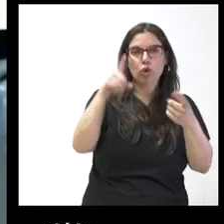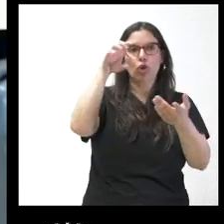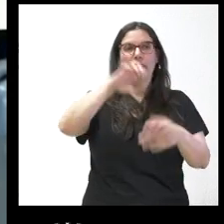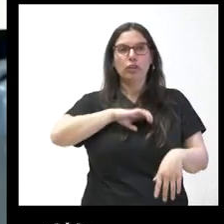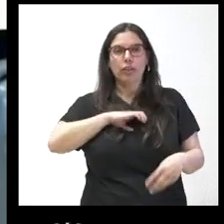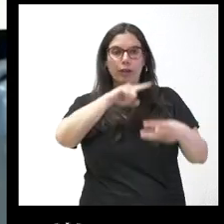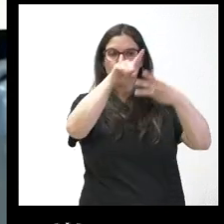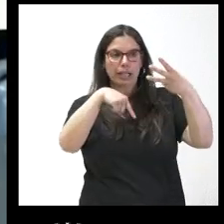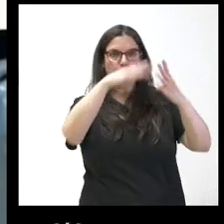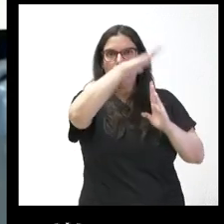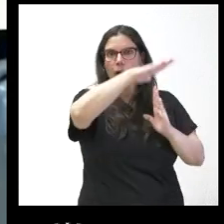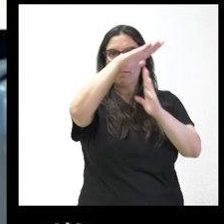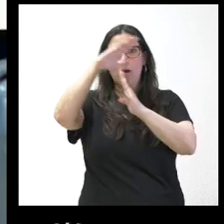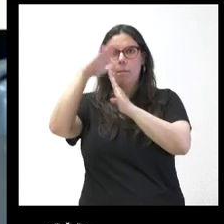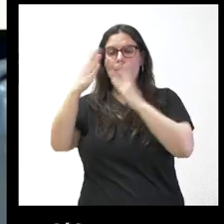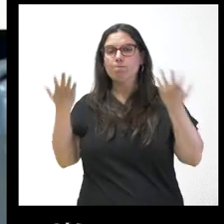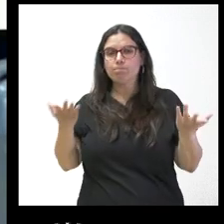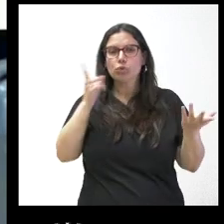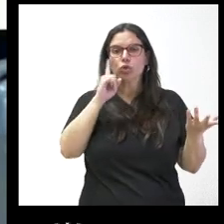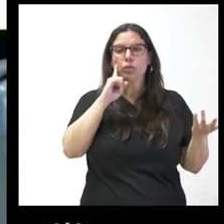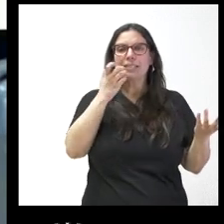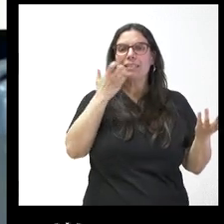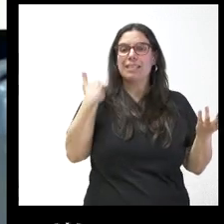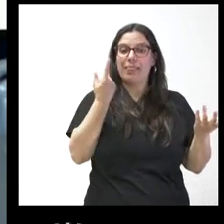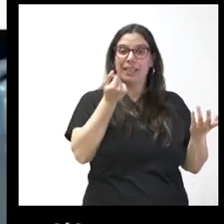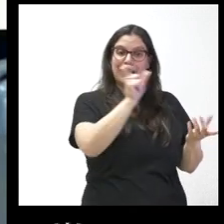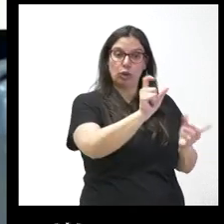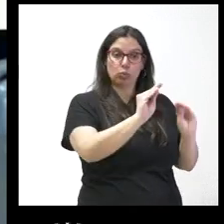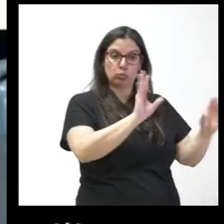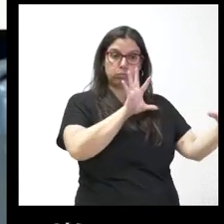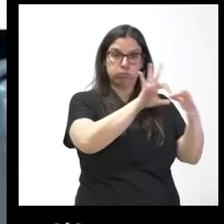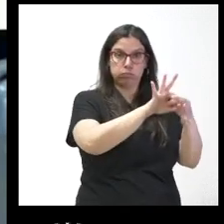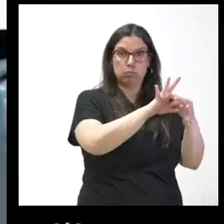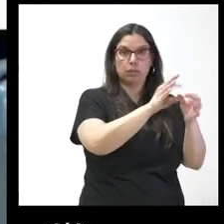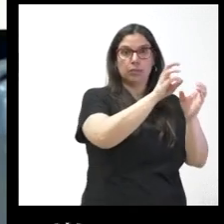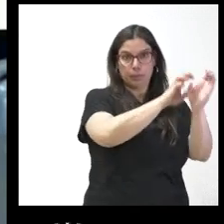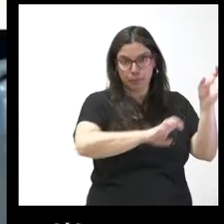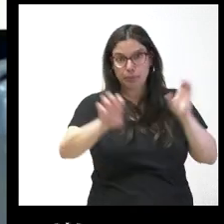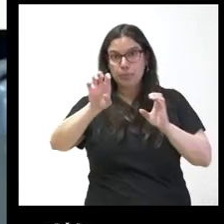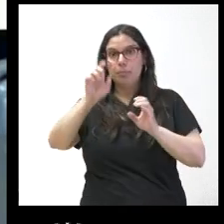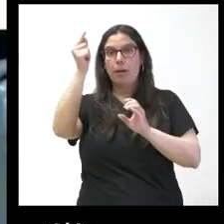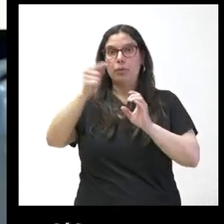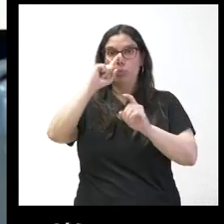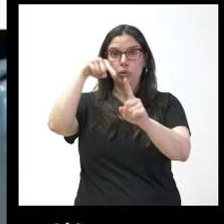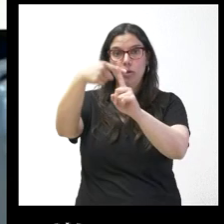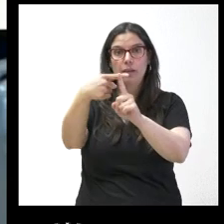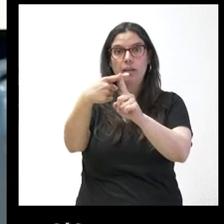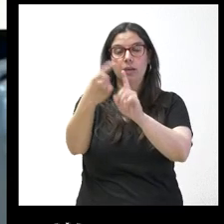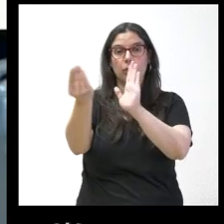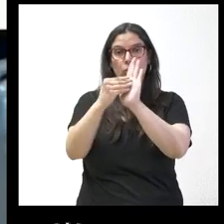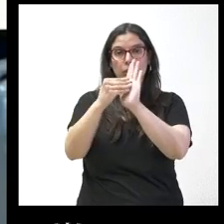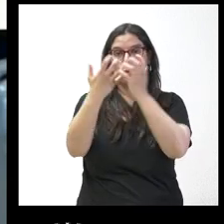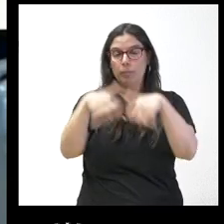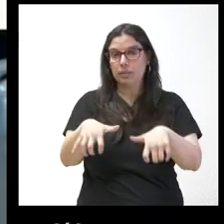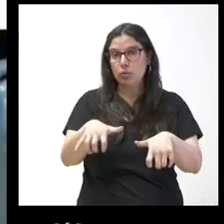las partidas pasan automáticamente a presupuestos siguientes o